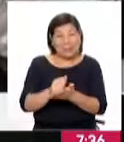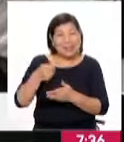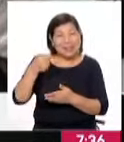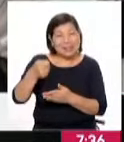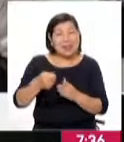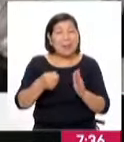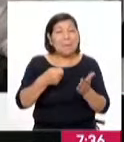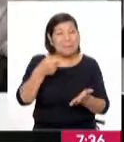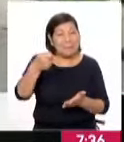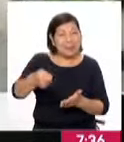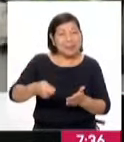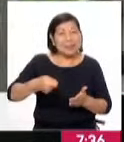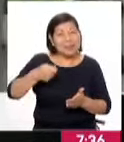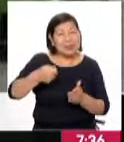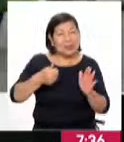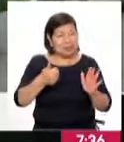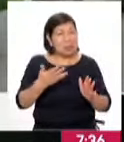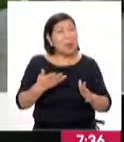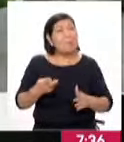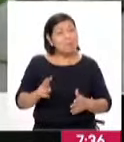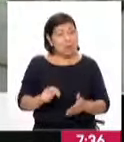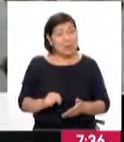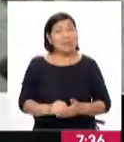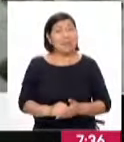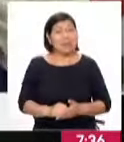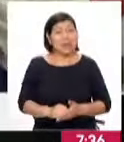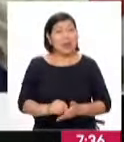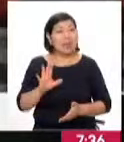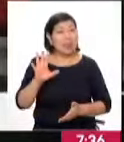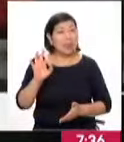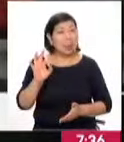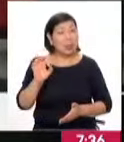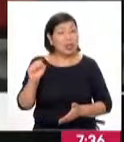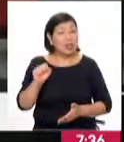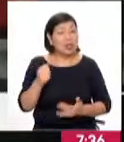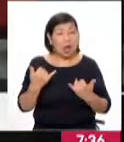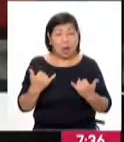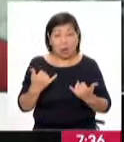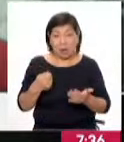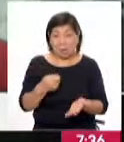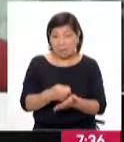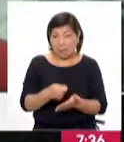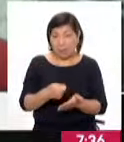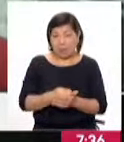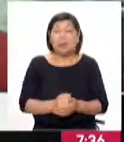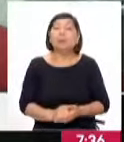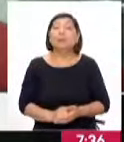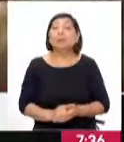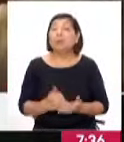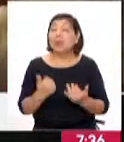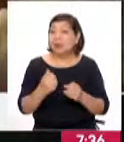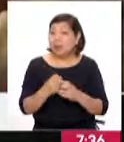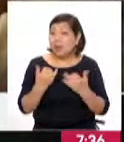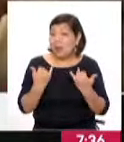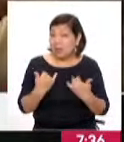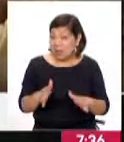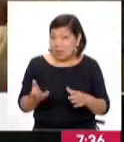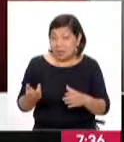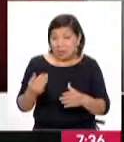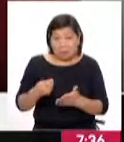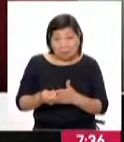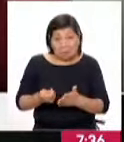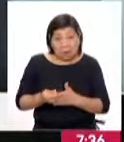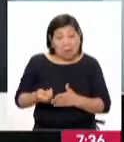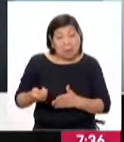65 ha tenido un incremento de 50 soles. En este pago que van a realizar el día de hoy, ¿ya se incluye este